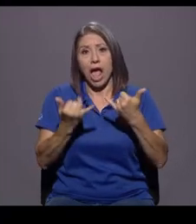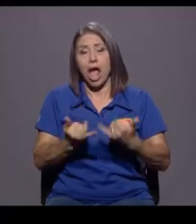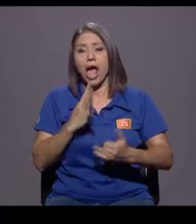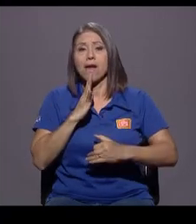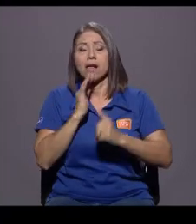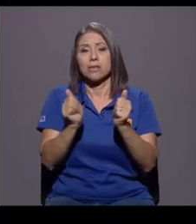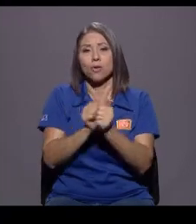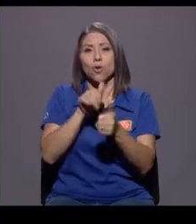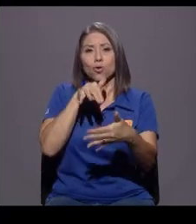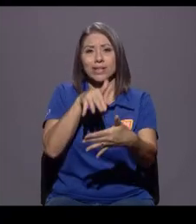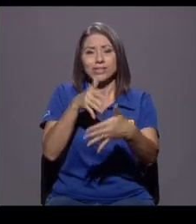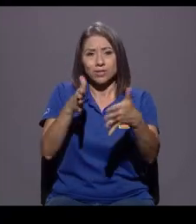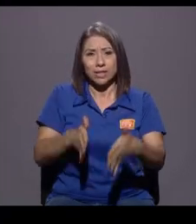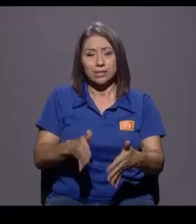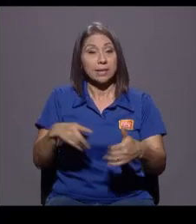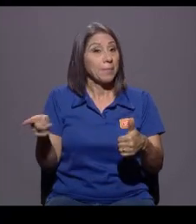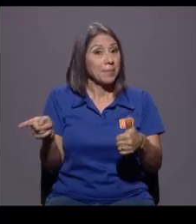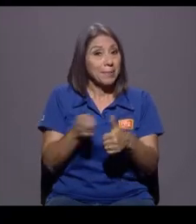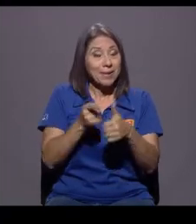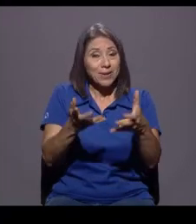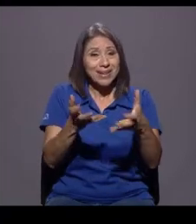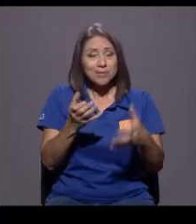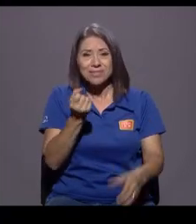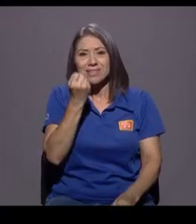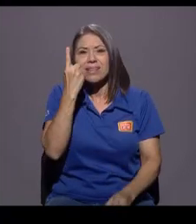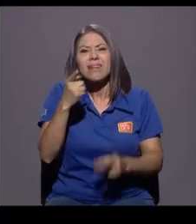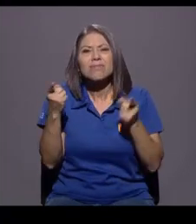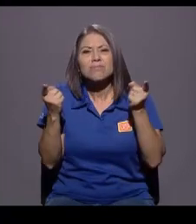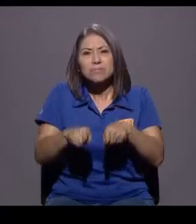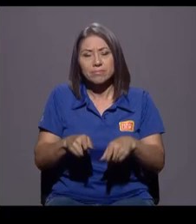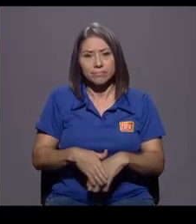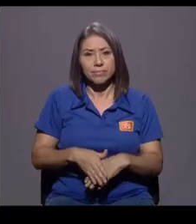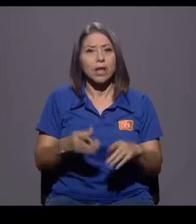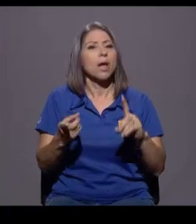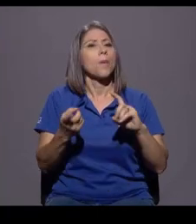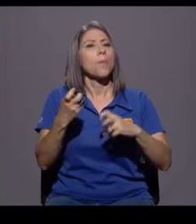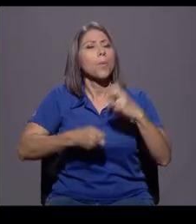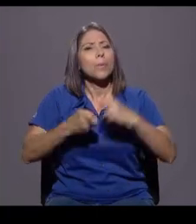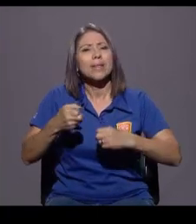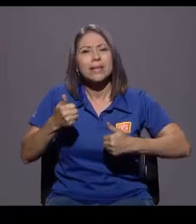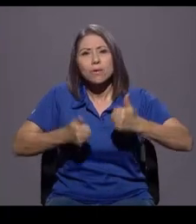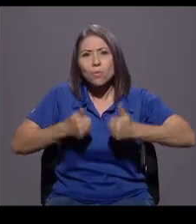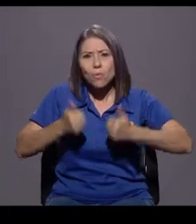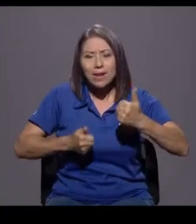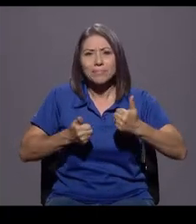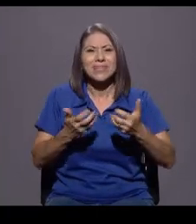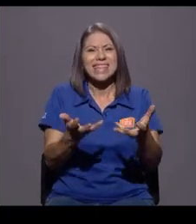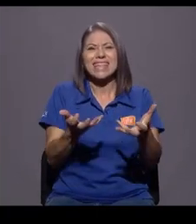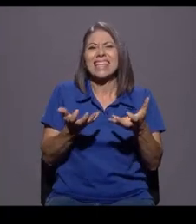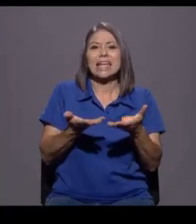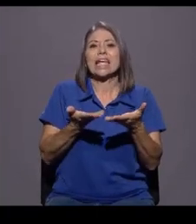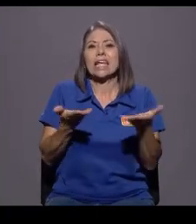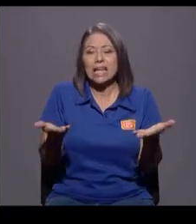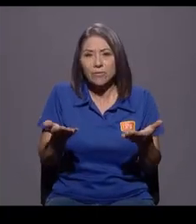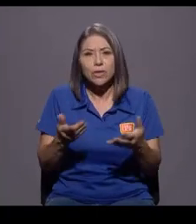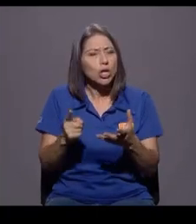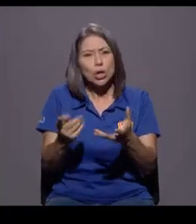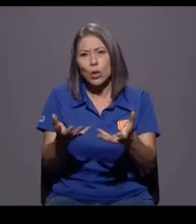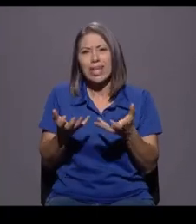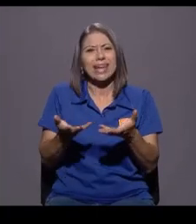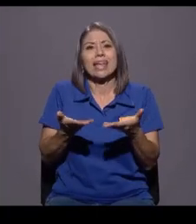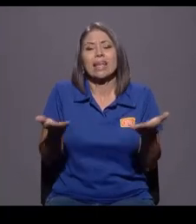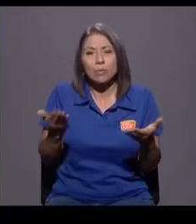con los estudiantes, lo que queremos primero es entender qué es lo que pasa, cuál es la problemática, qué es lo que quieren, qué es lo que no quieren, por qué lo quieren así.